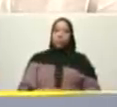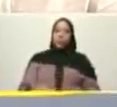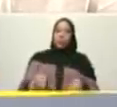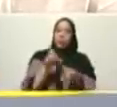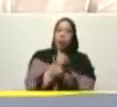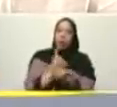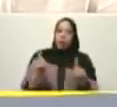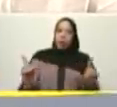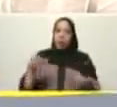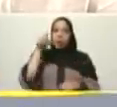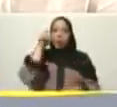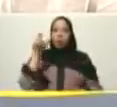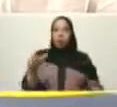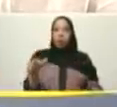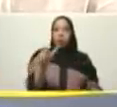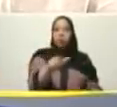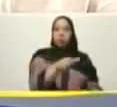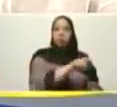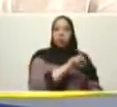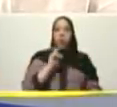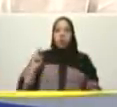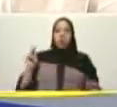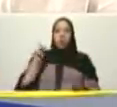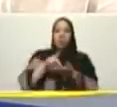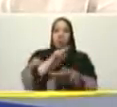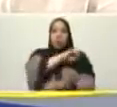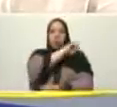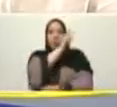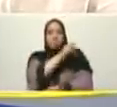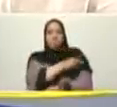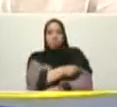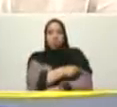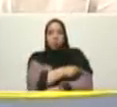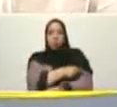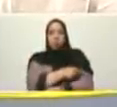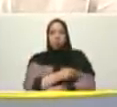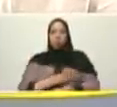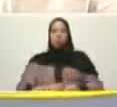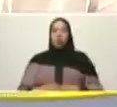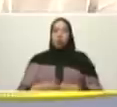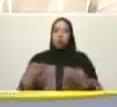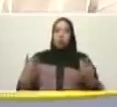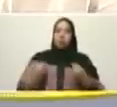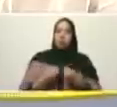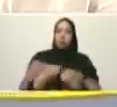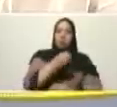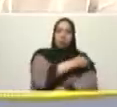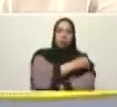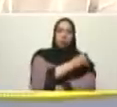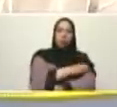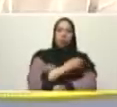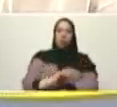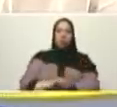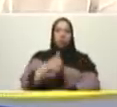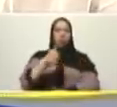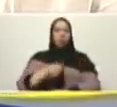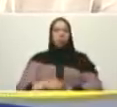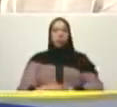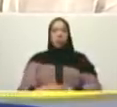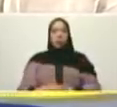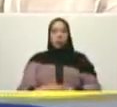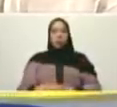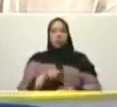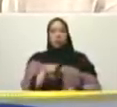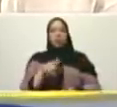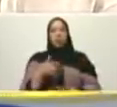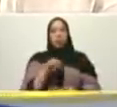empoderado donde sea gobierno y pueblo y las oligarquías estén de un lado de un lado ese